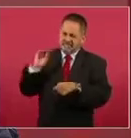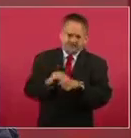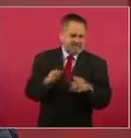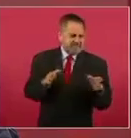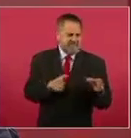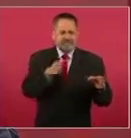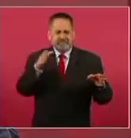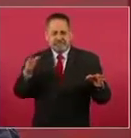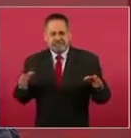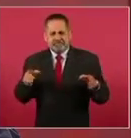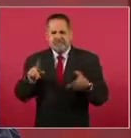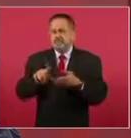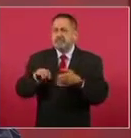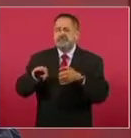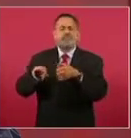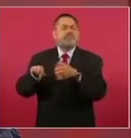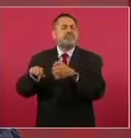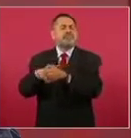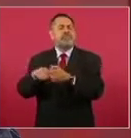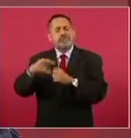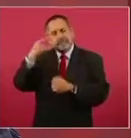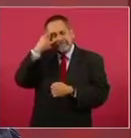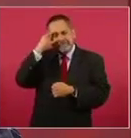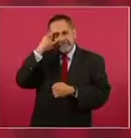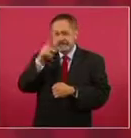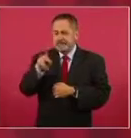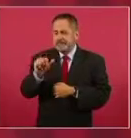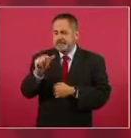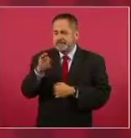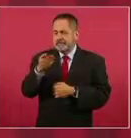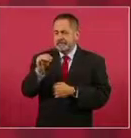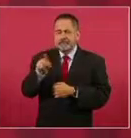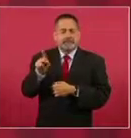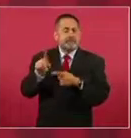Campeche, en los límites con Quintana Roo.